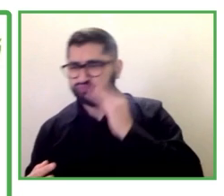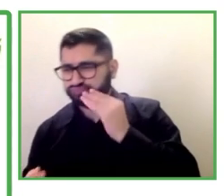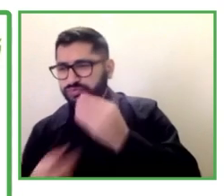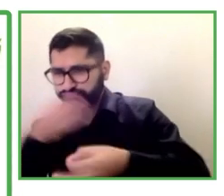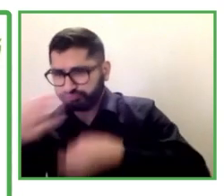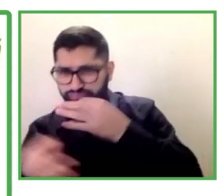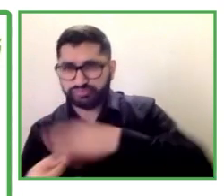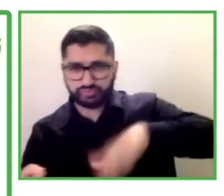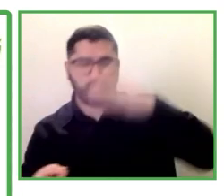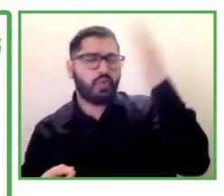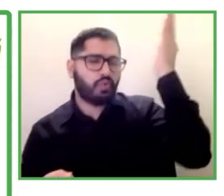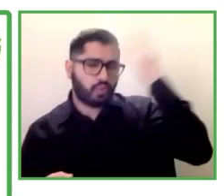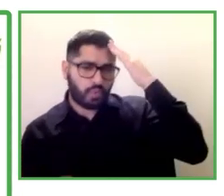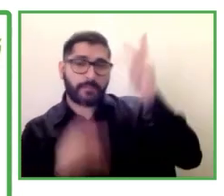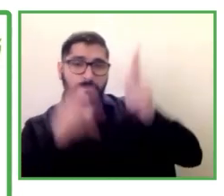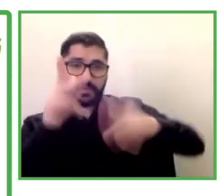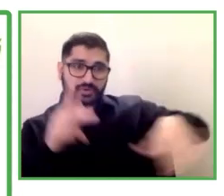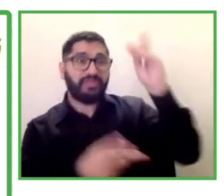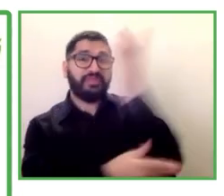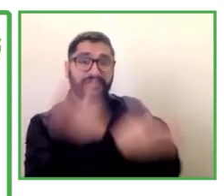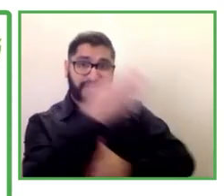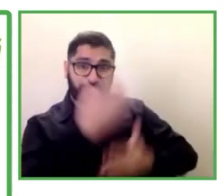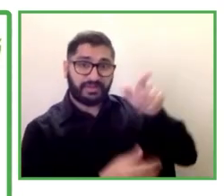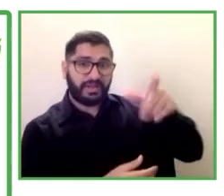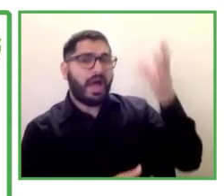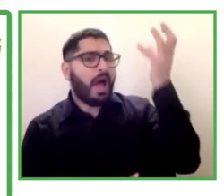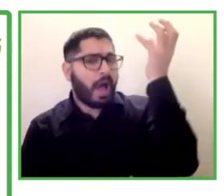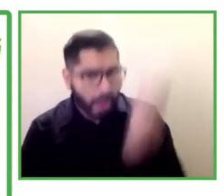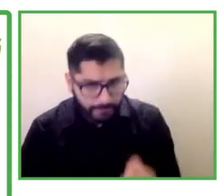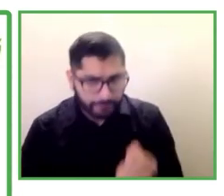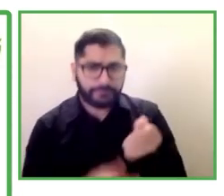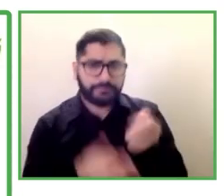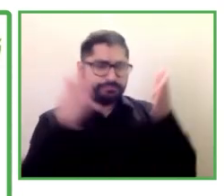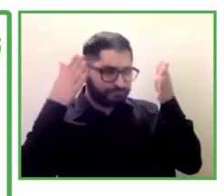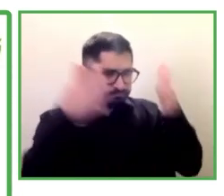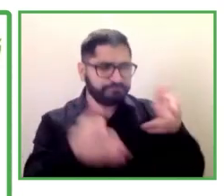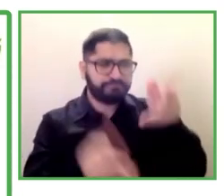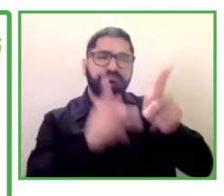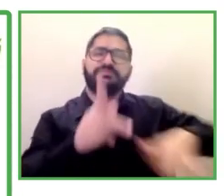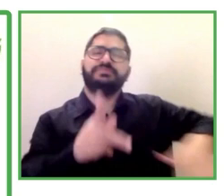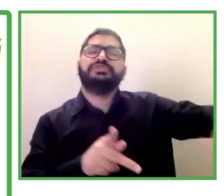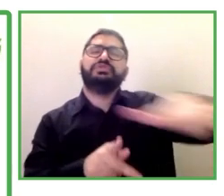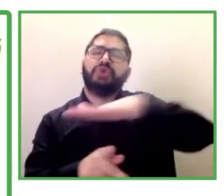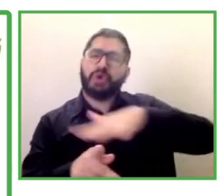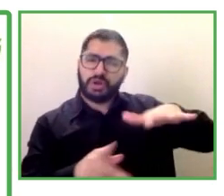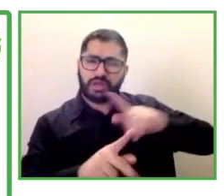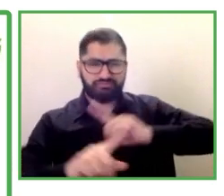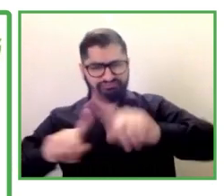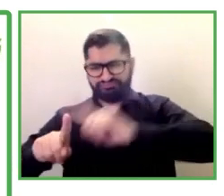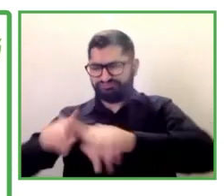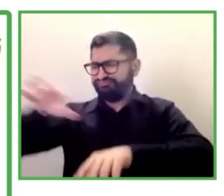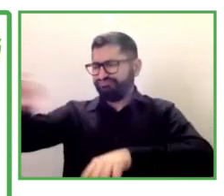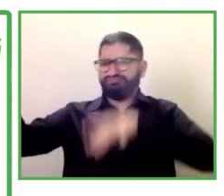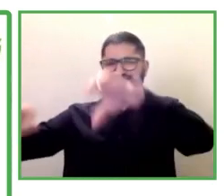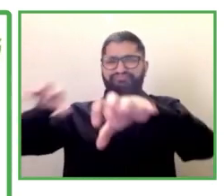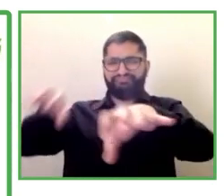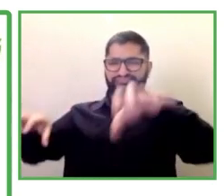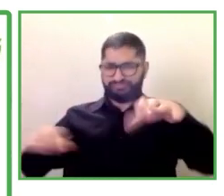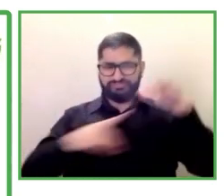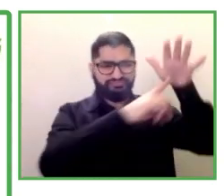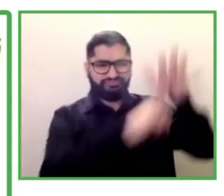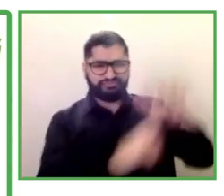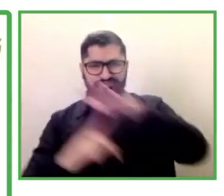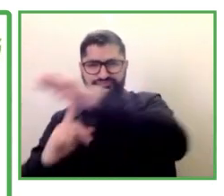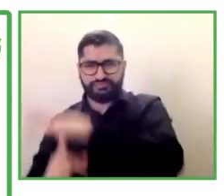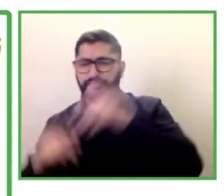también aquellas que proceden de entornos marginales a todos debe dirigirse la meta de la inclusión